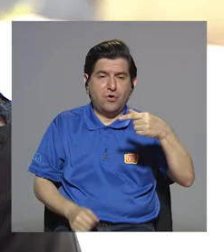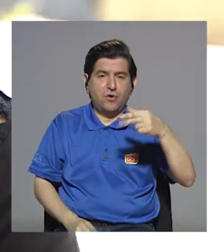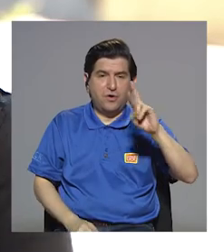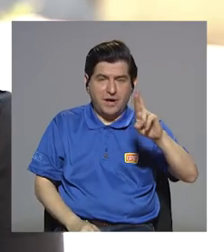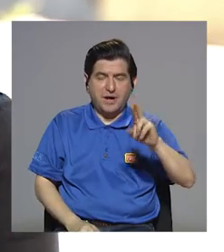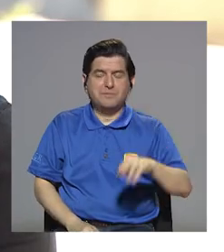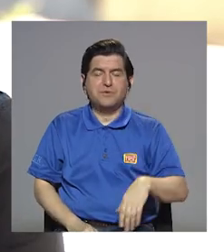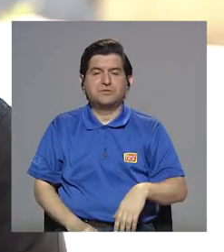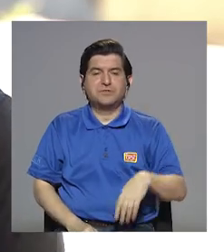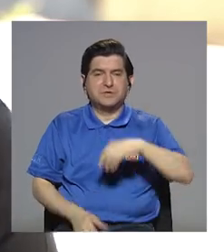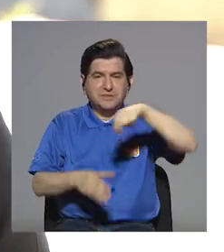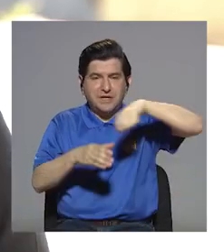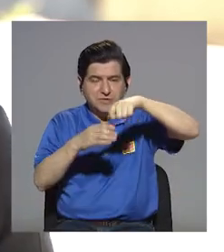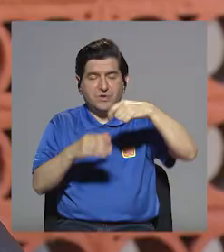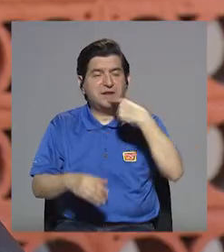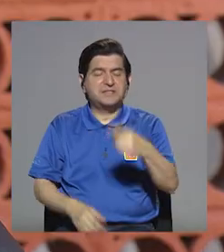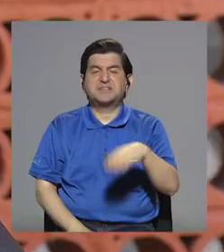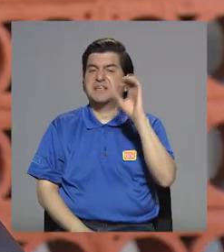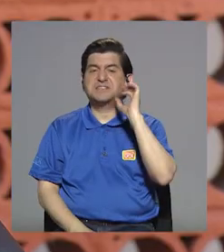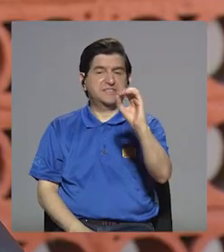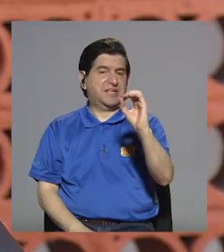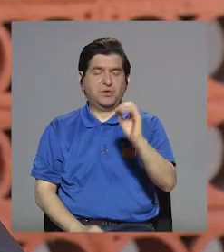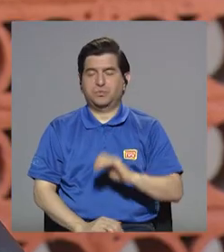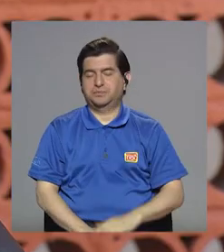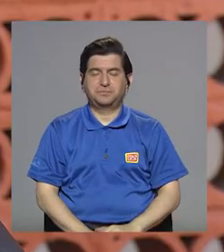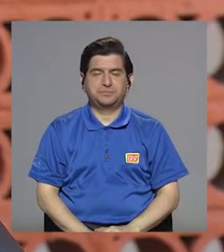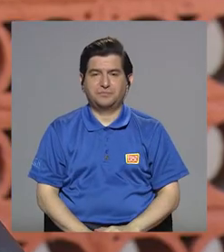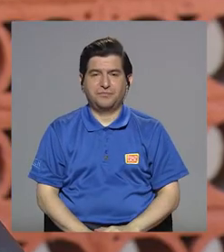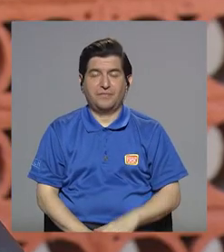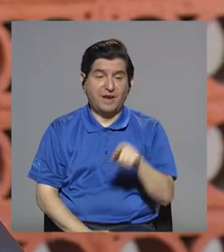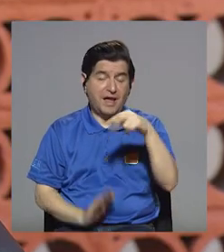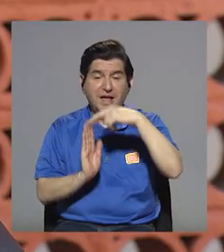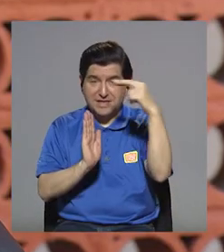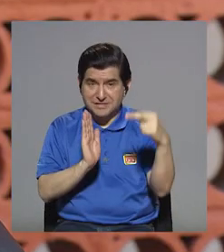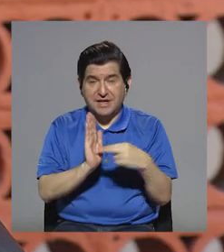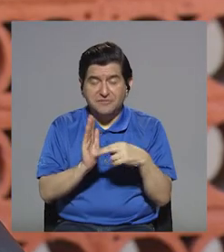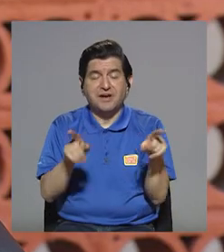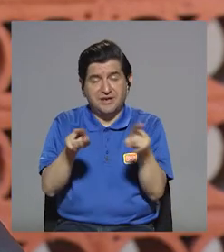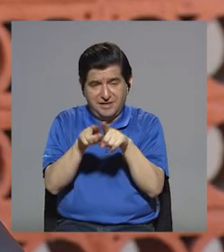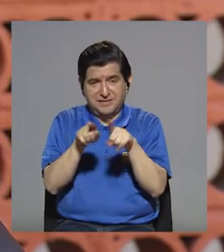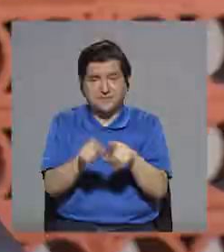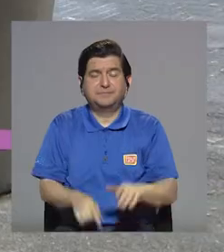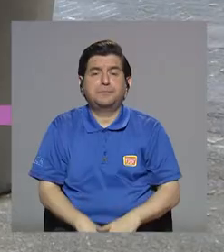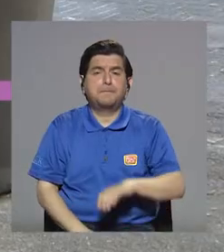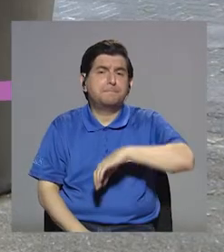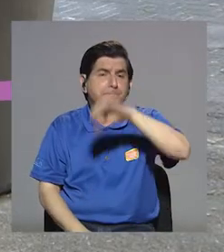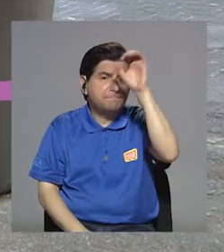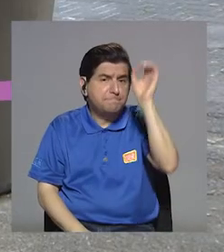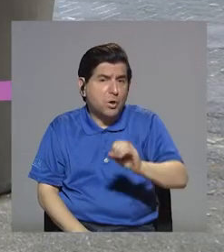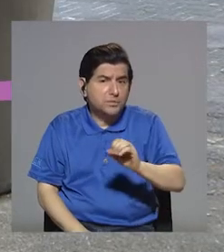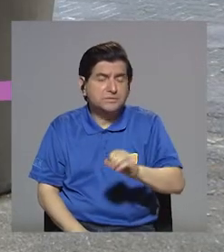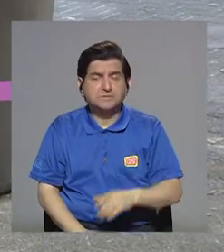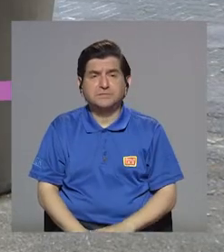llegar a decir, tiene cero azúcar. Entonces, estas reglas de redondeo también. Los porcentajes de